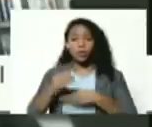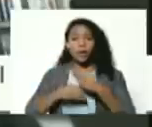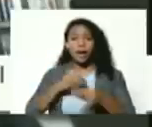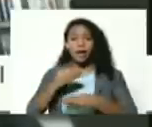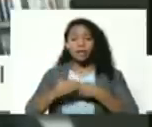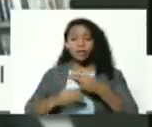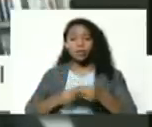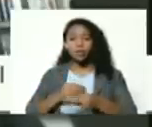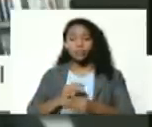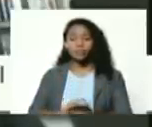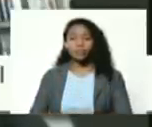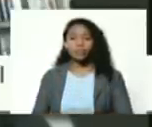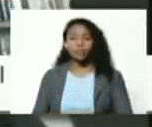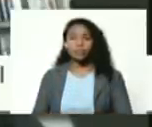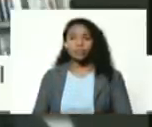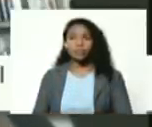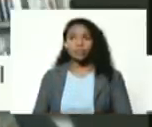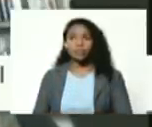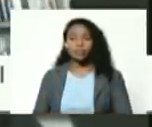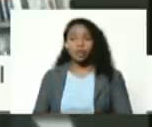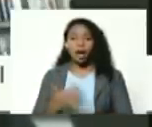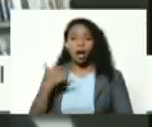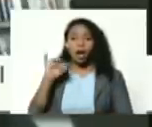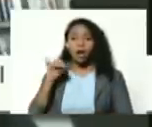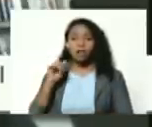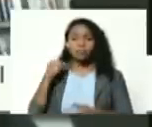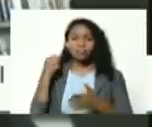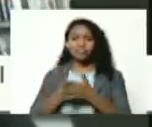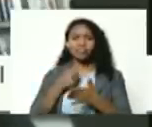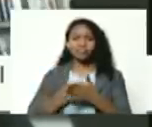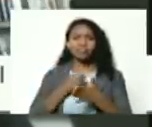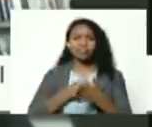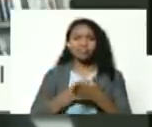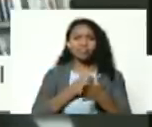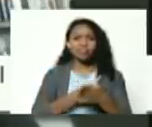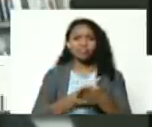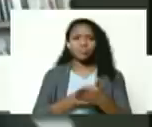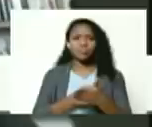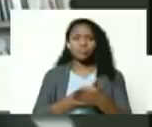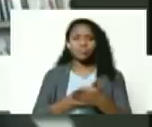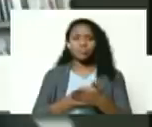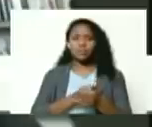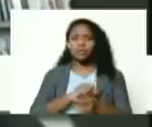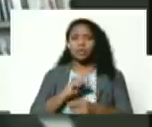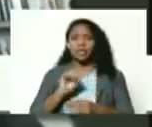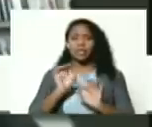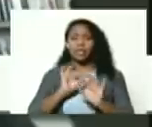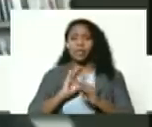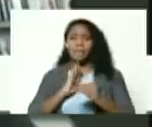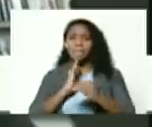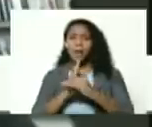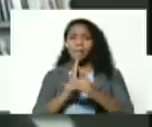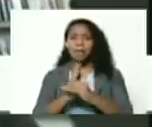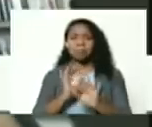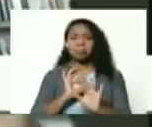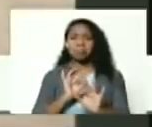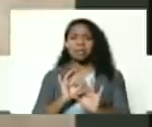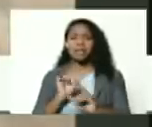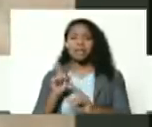están luchando sin parar con mucho